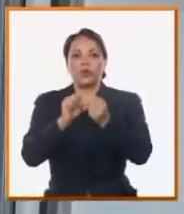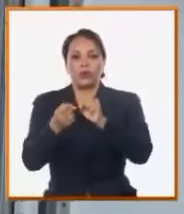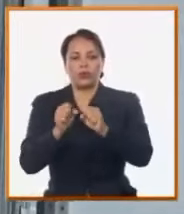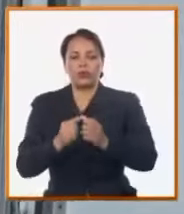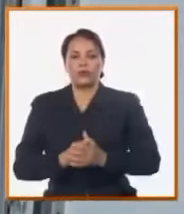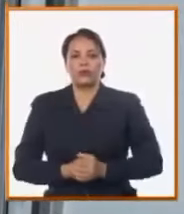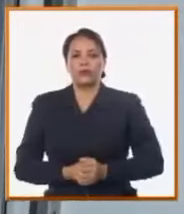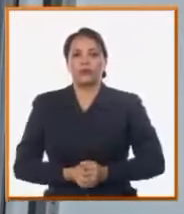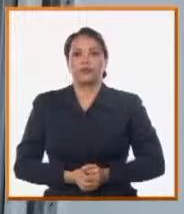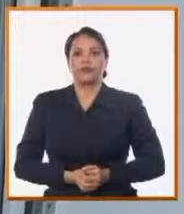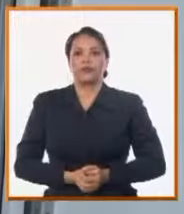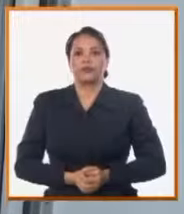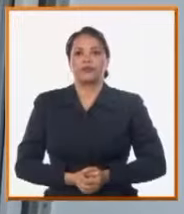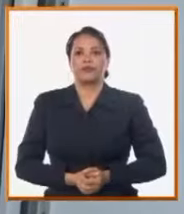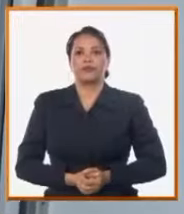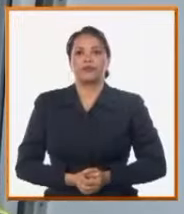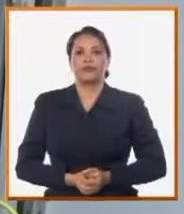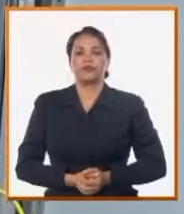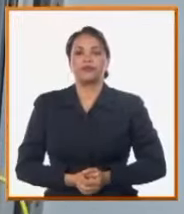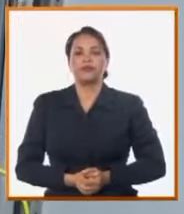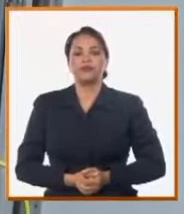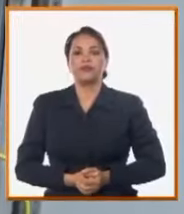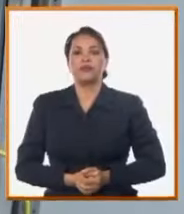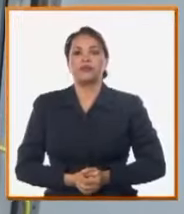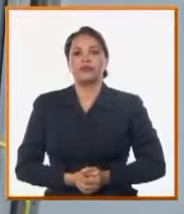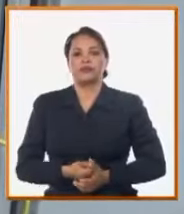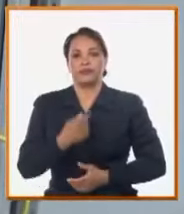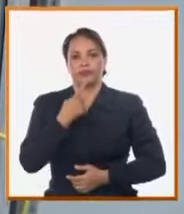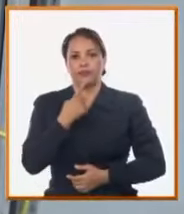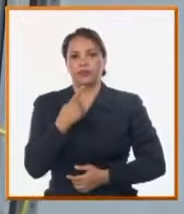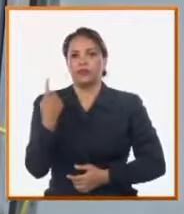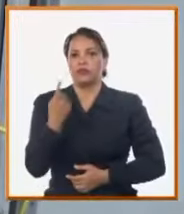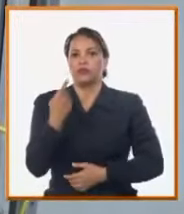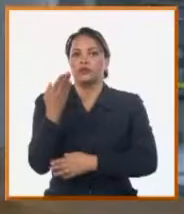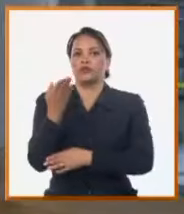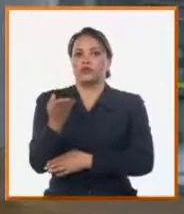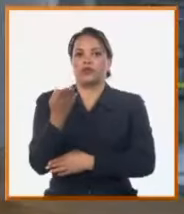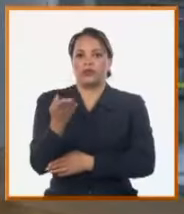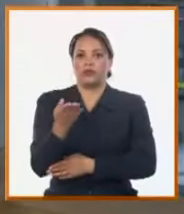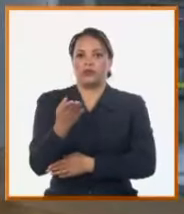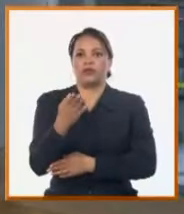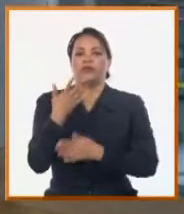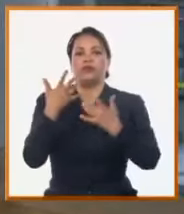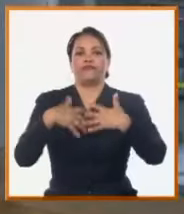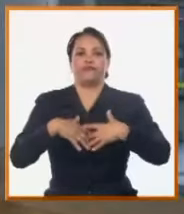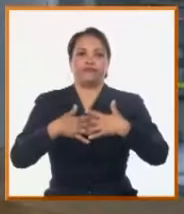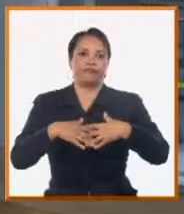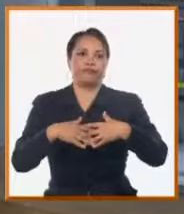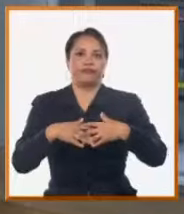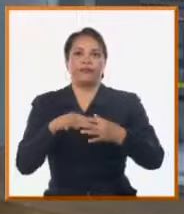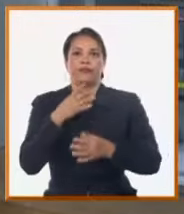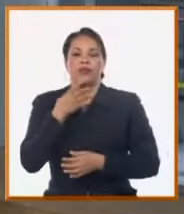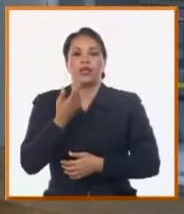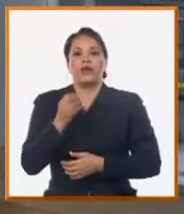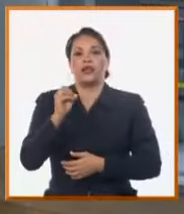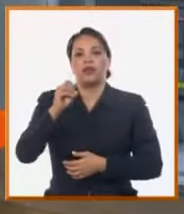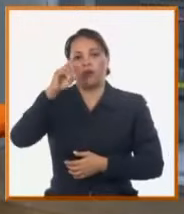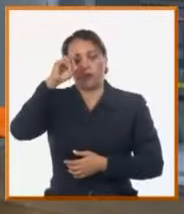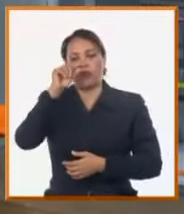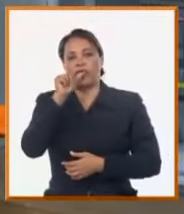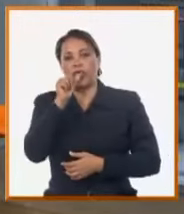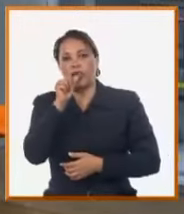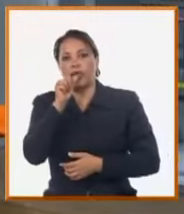Nosotros normalmente recibimos una solicitud de fabricación ya sea de la OSVE, agua y